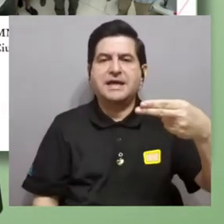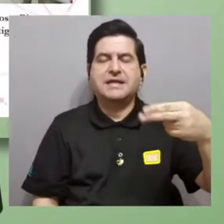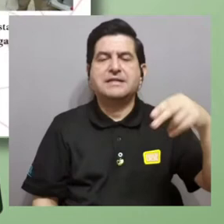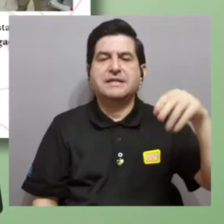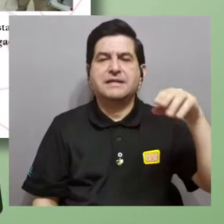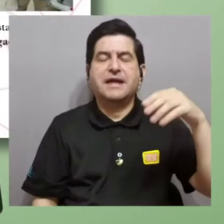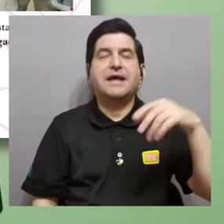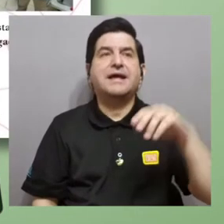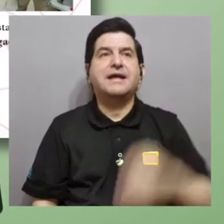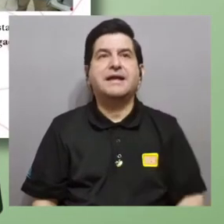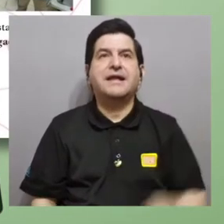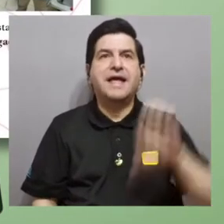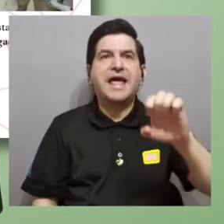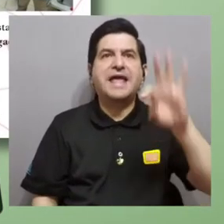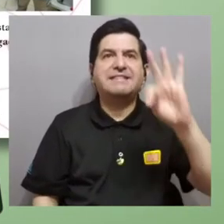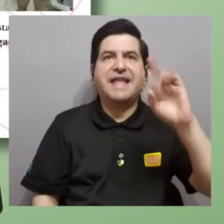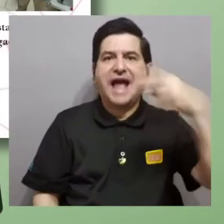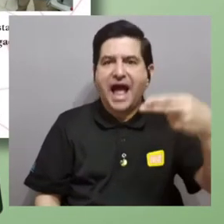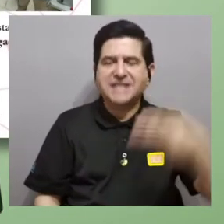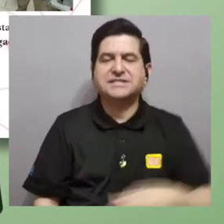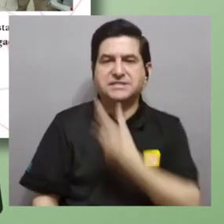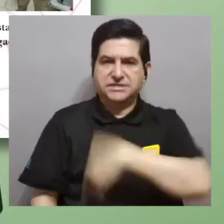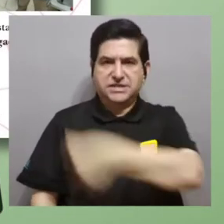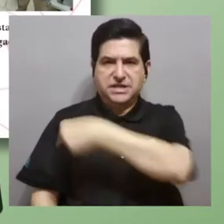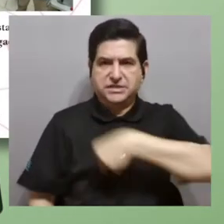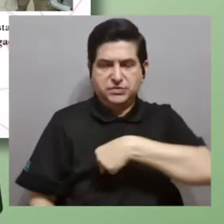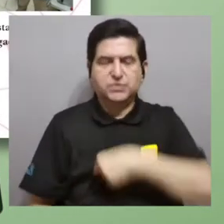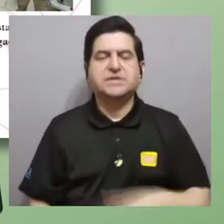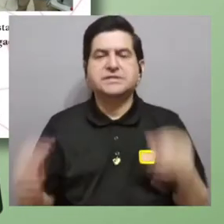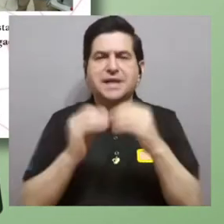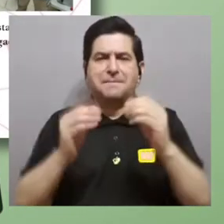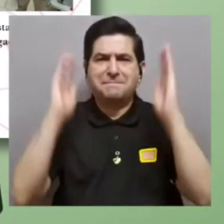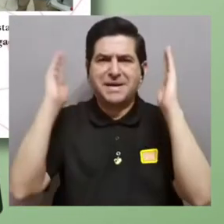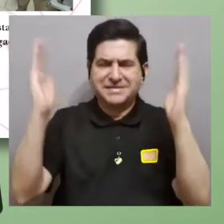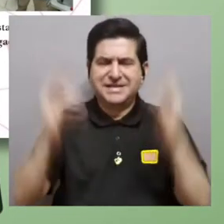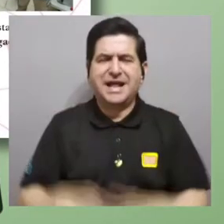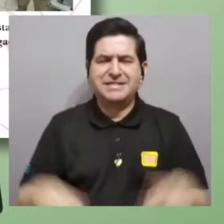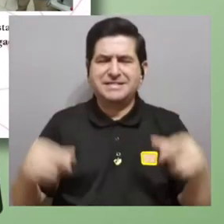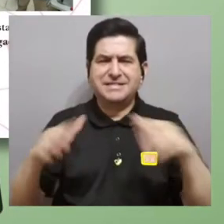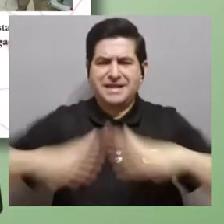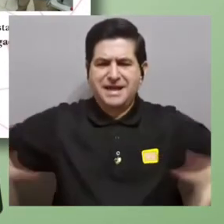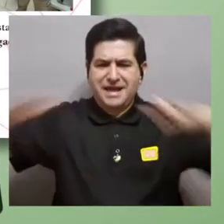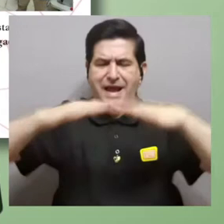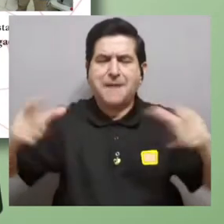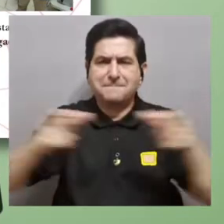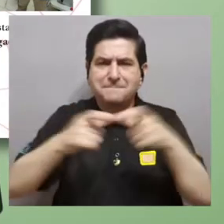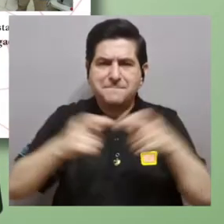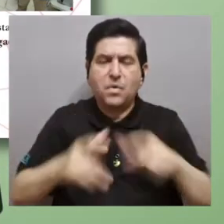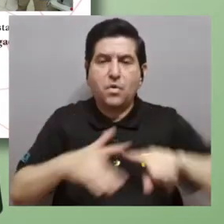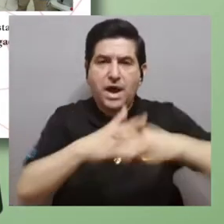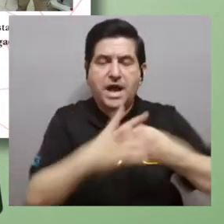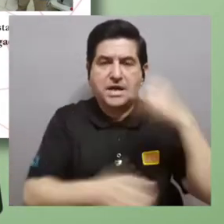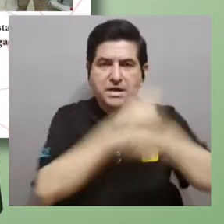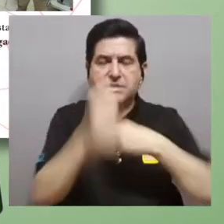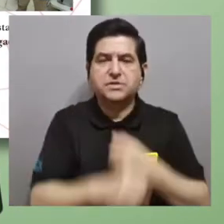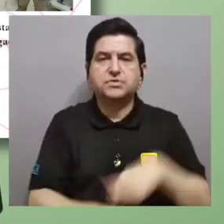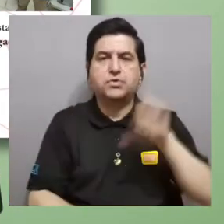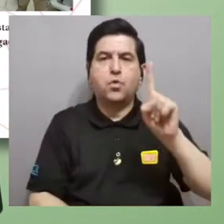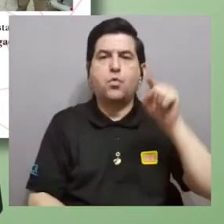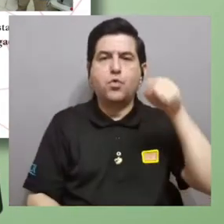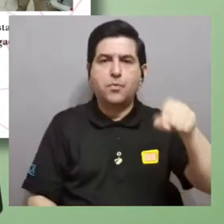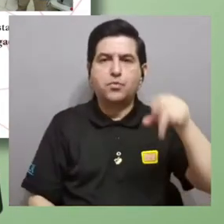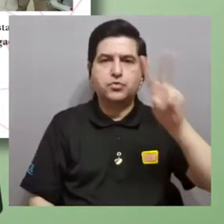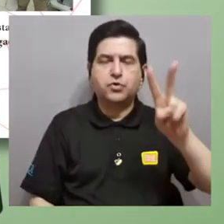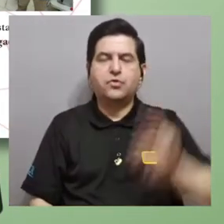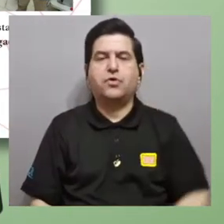ETH en Suiza, porque es el de más alto campo magnético creado hasta la fecha. Esto fue a inicios de año, 1